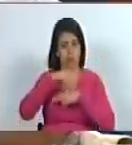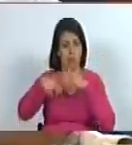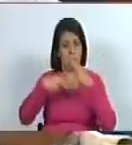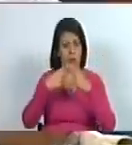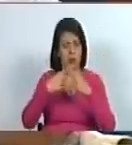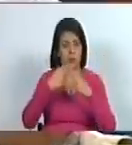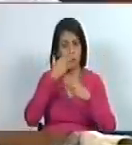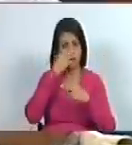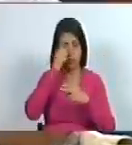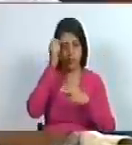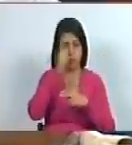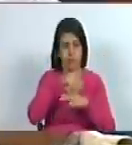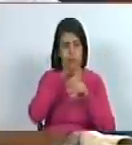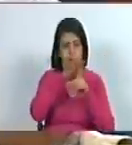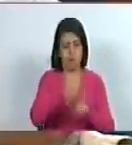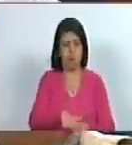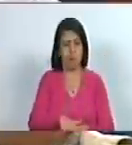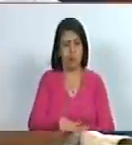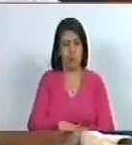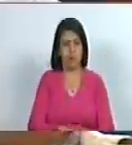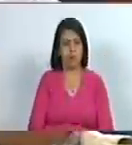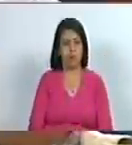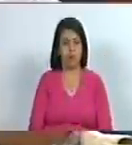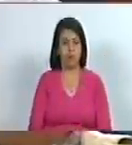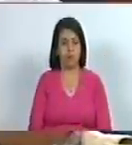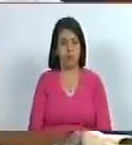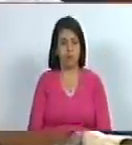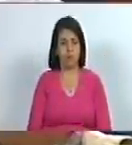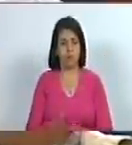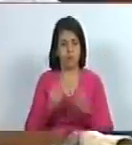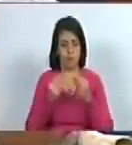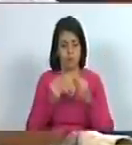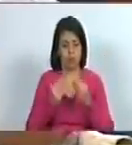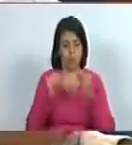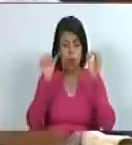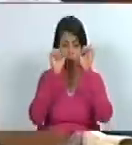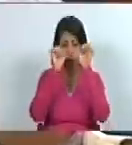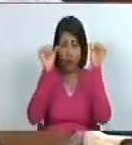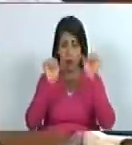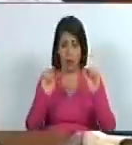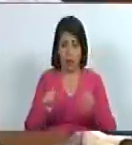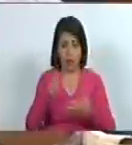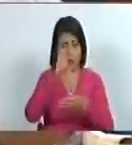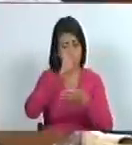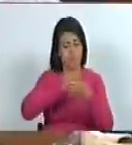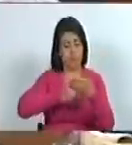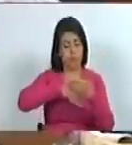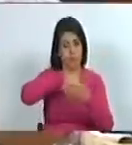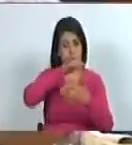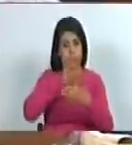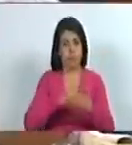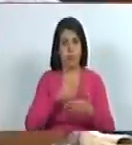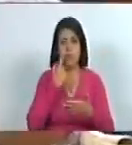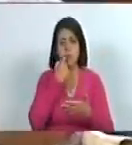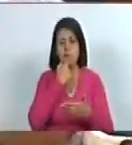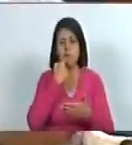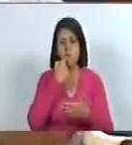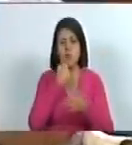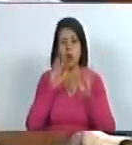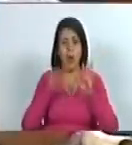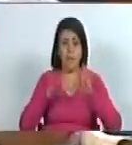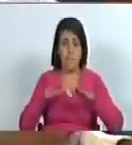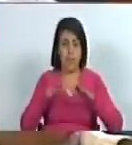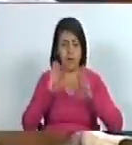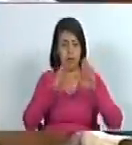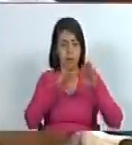estigmatizados por cierto muchos de nuestros artistas plásticos pintan con su boca y sus pies y dejan